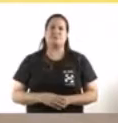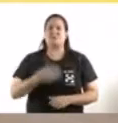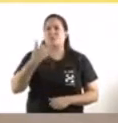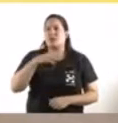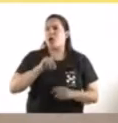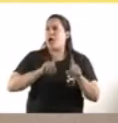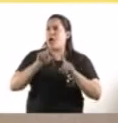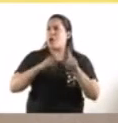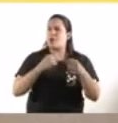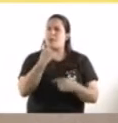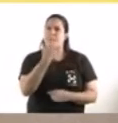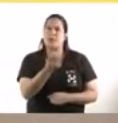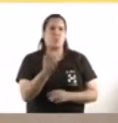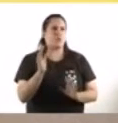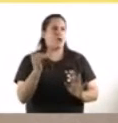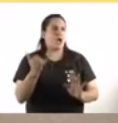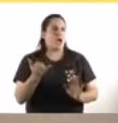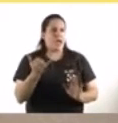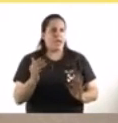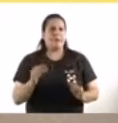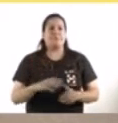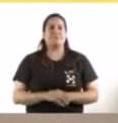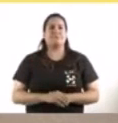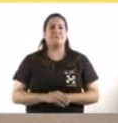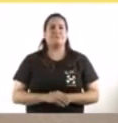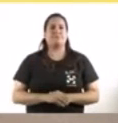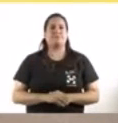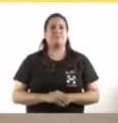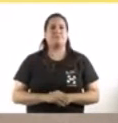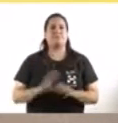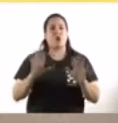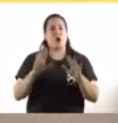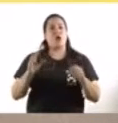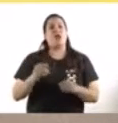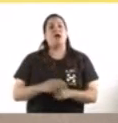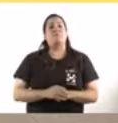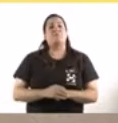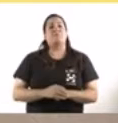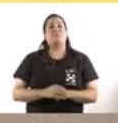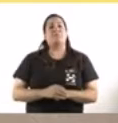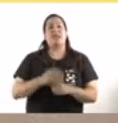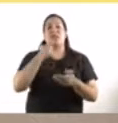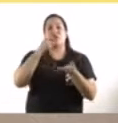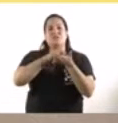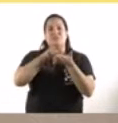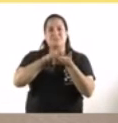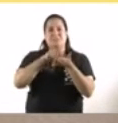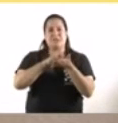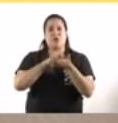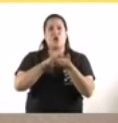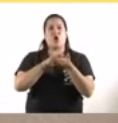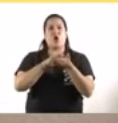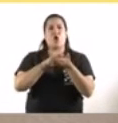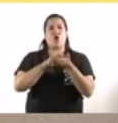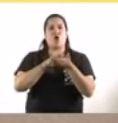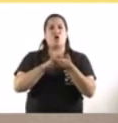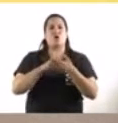tenemos algunas preguntas. Sí. Horacio, buen día. Marcos Barroca de Canal 13 de Todos Noticias. La pregunta